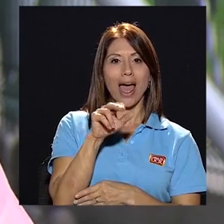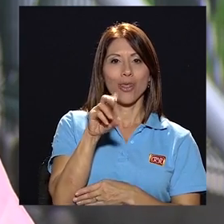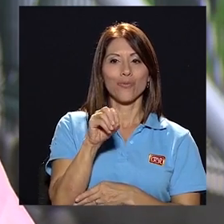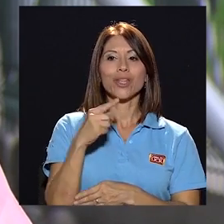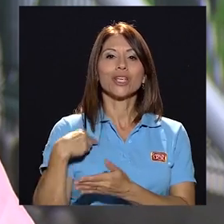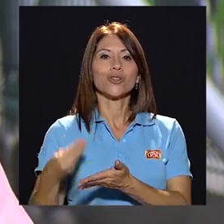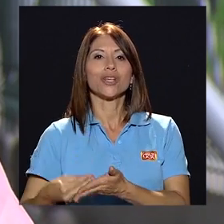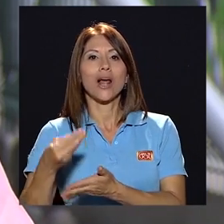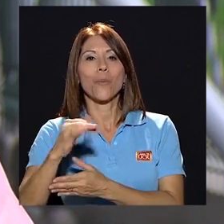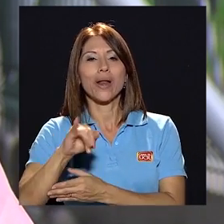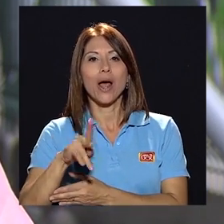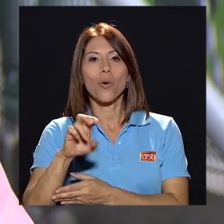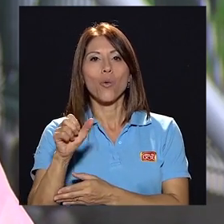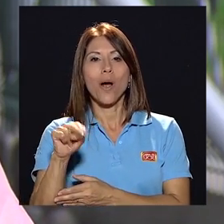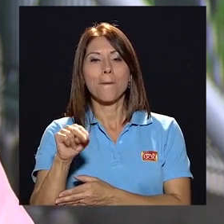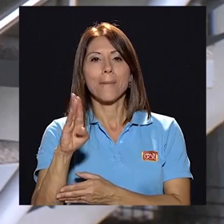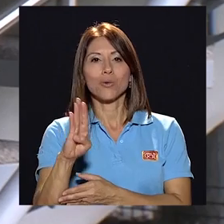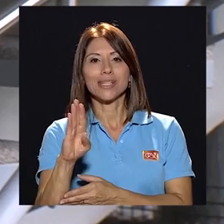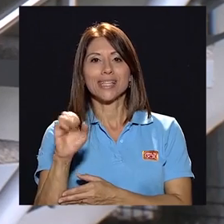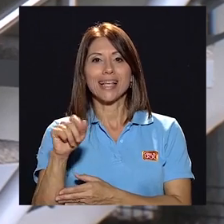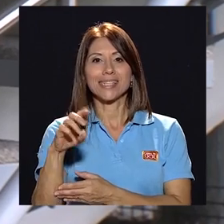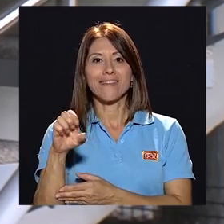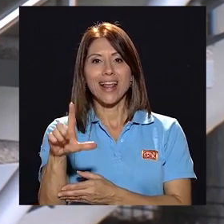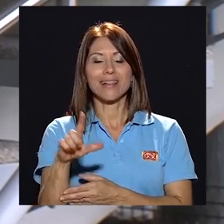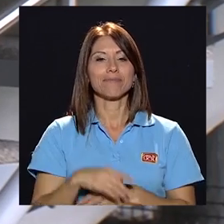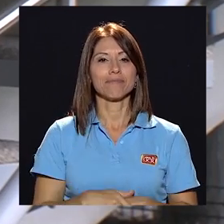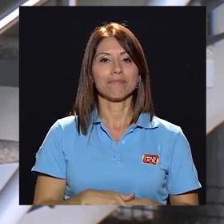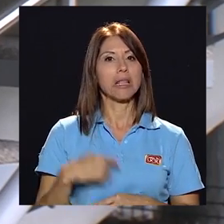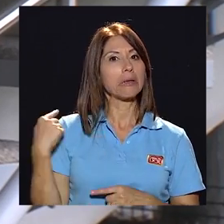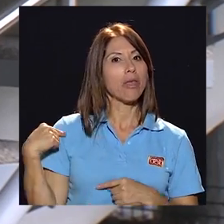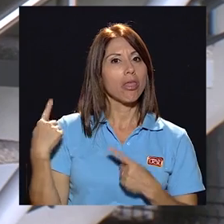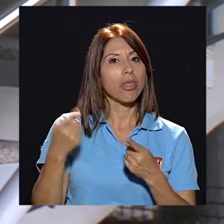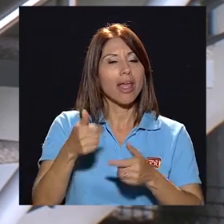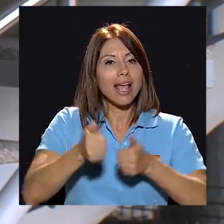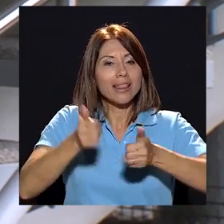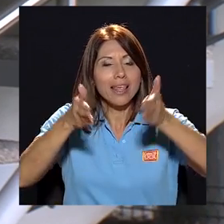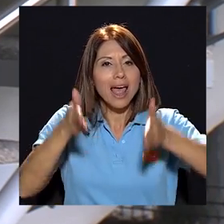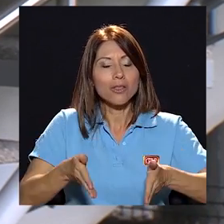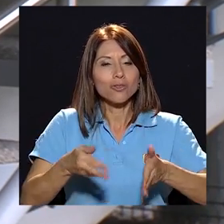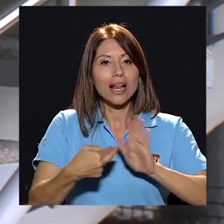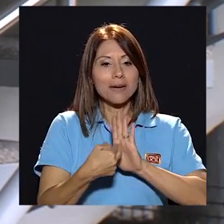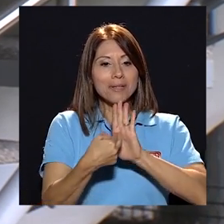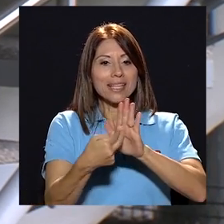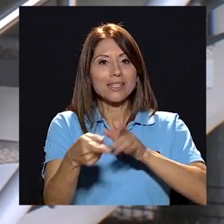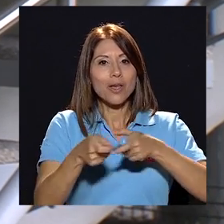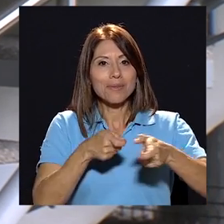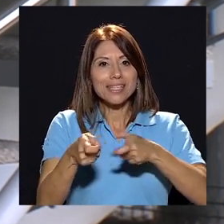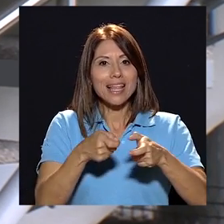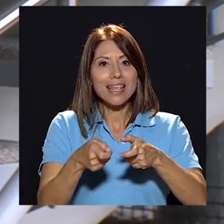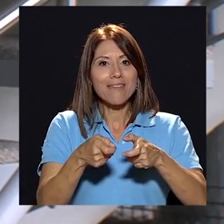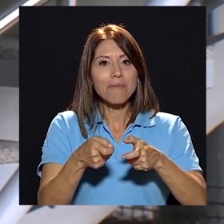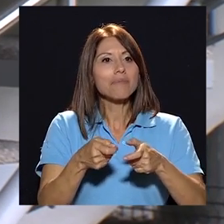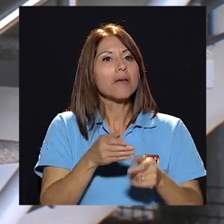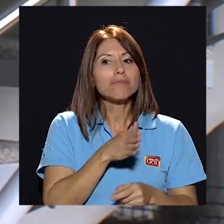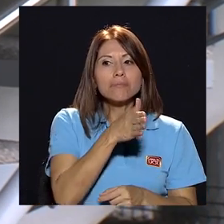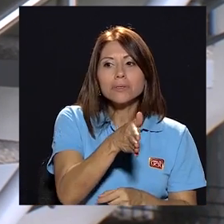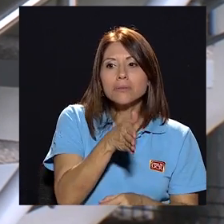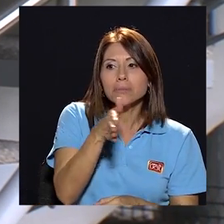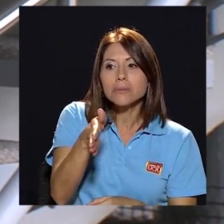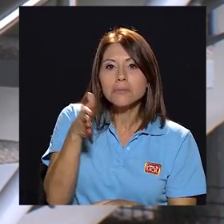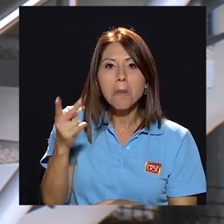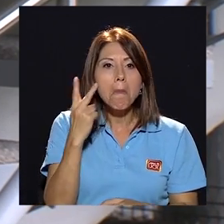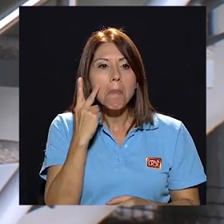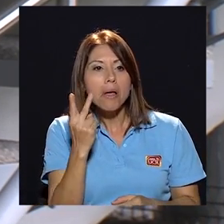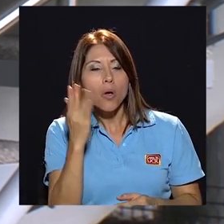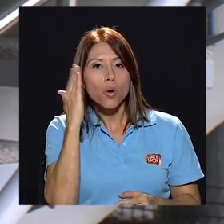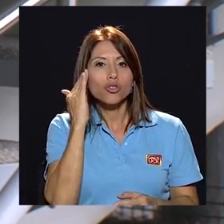Juan Bautista Esquivel. Muy a menudo los candidatos a la representación administrativa ante el Consejo se acercan a la comunidad para